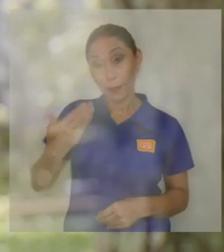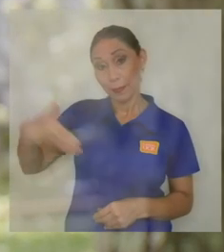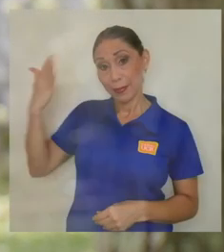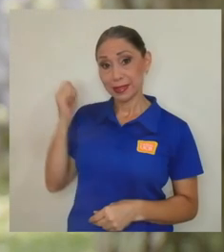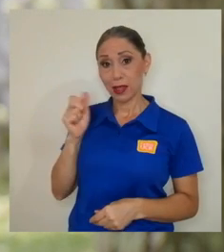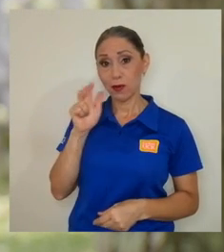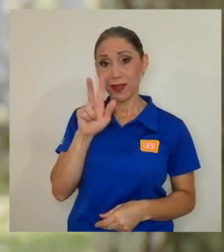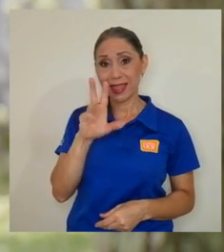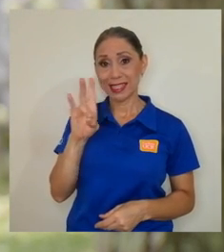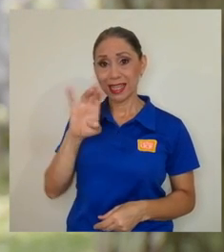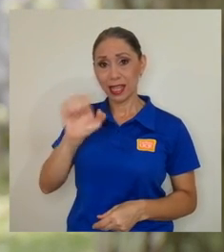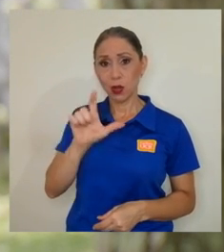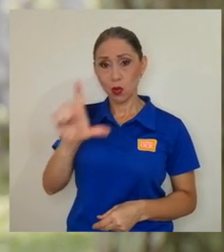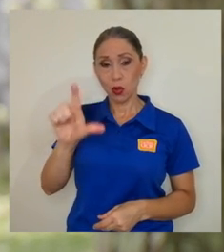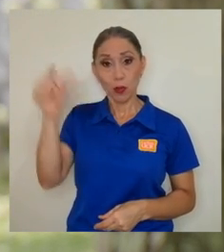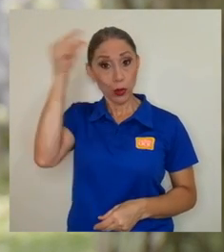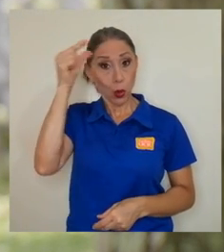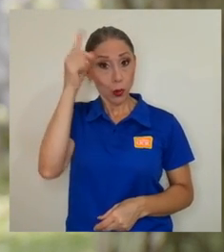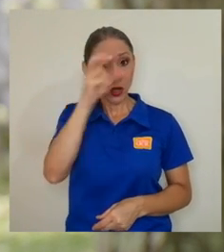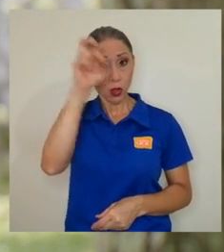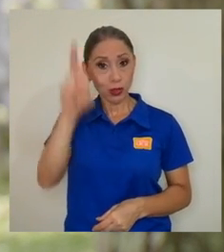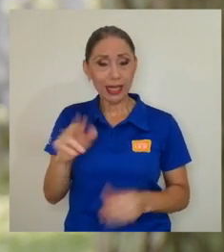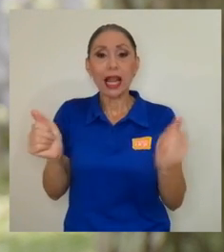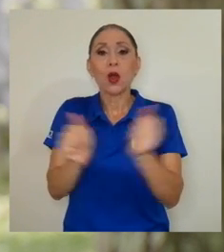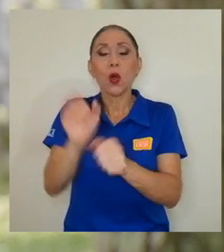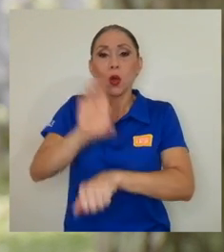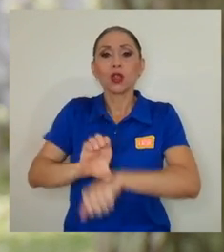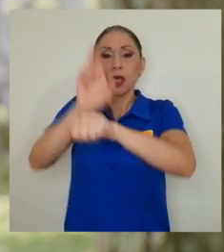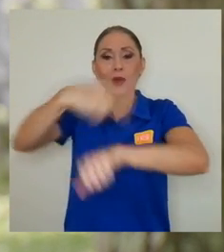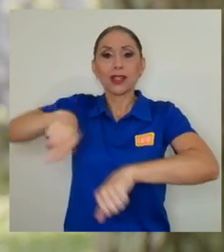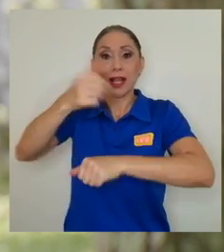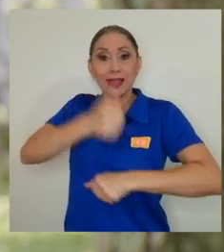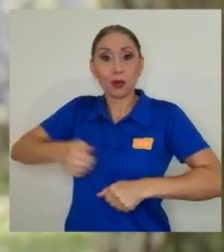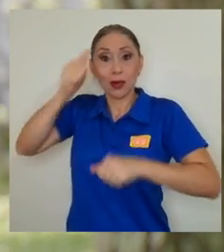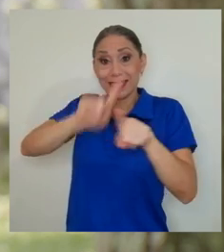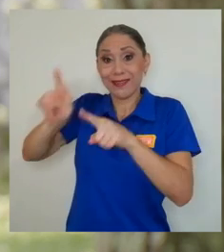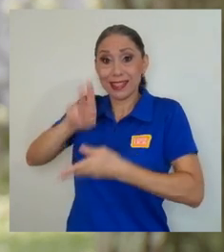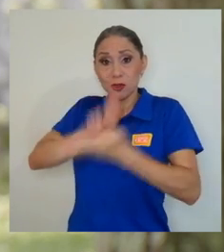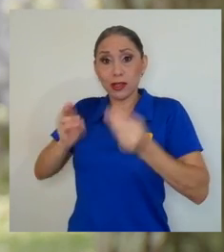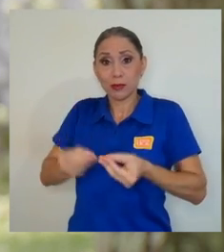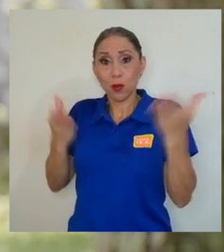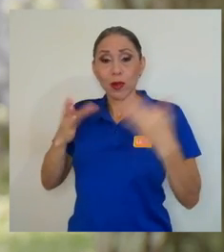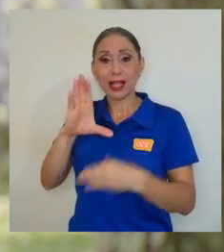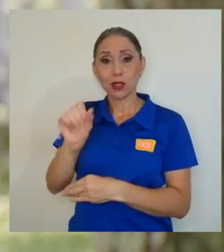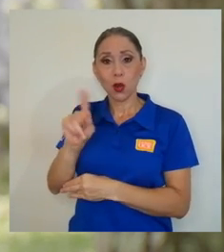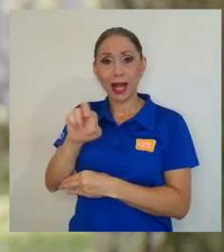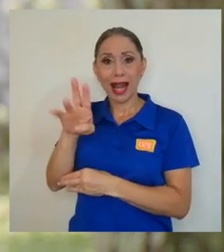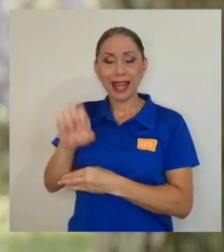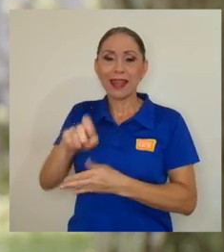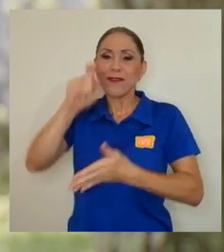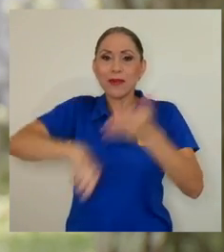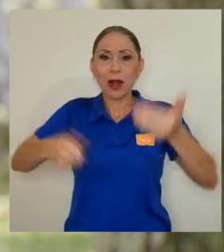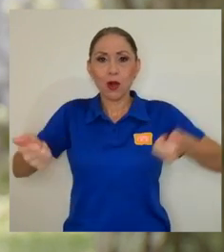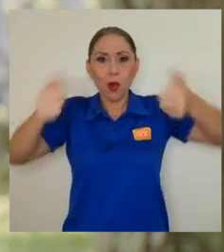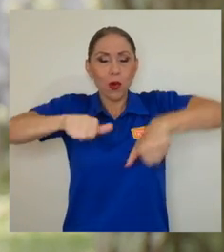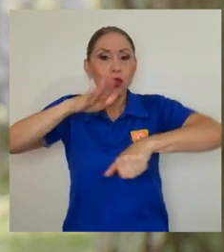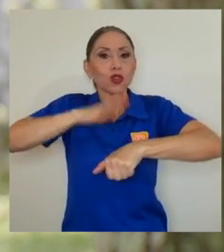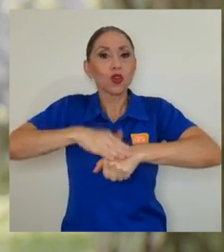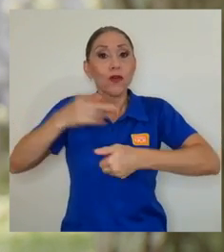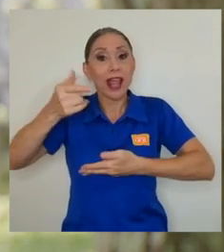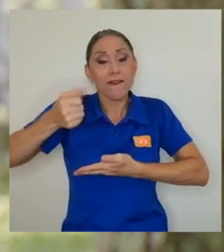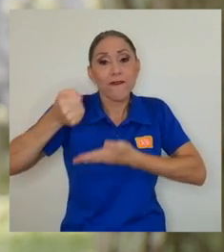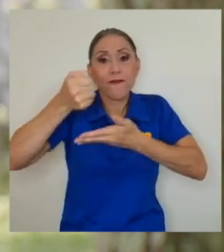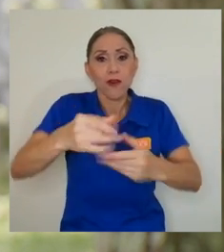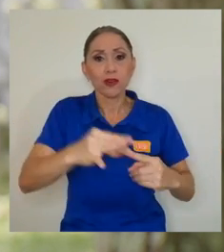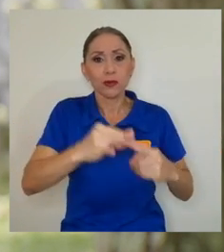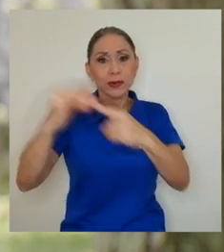El pasado 27 de julio, Gobierno de la República y el Consejo Nacional de Rectores, CONARE, firmaron el Acuerdo sobre el Fondo Especial